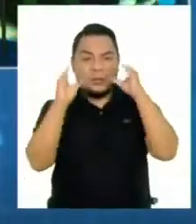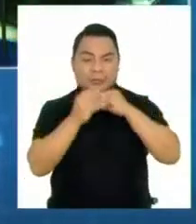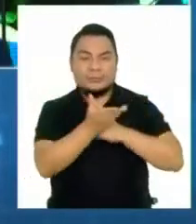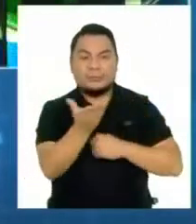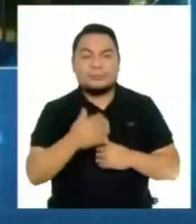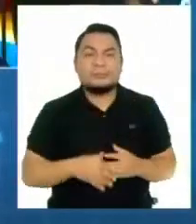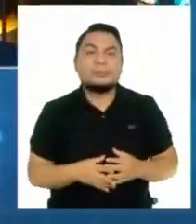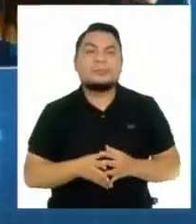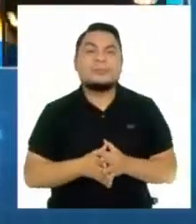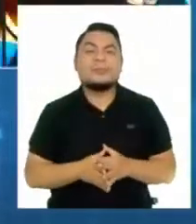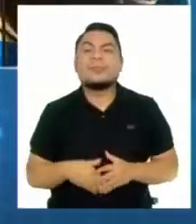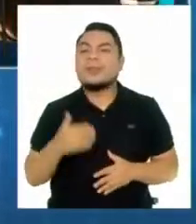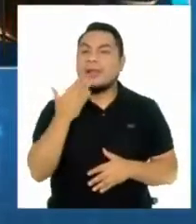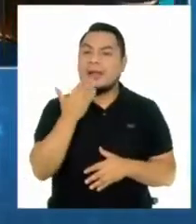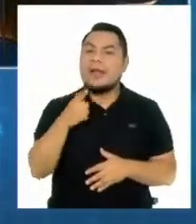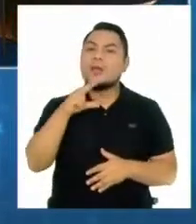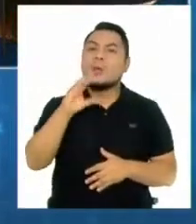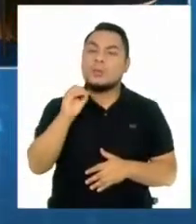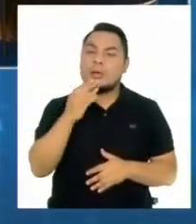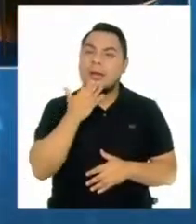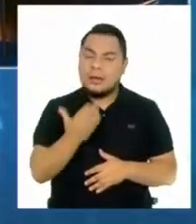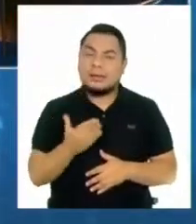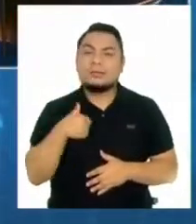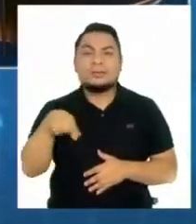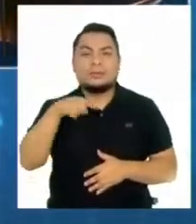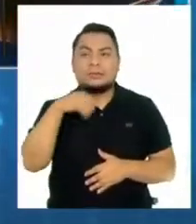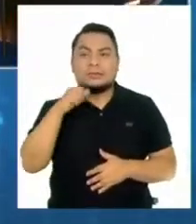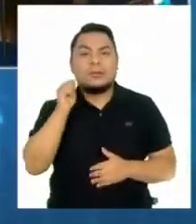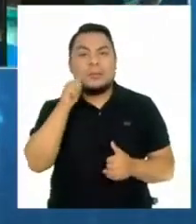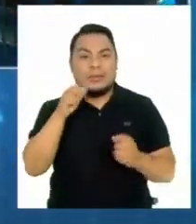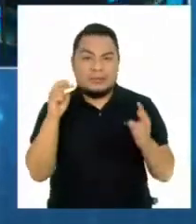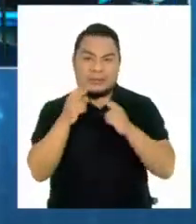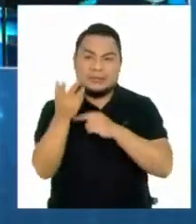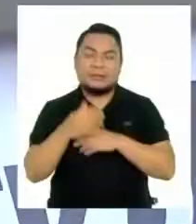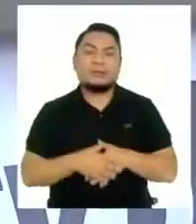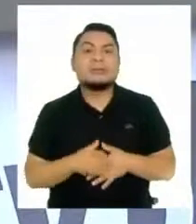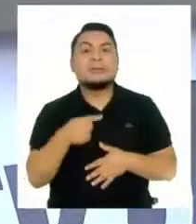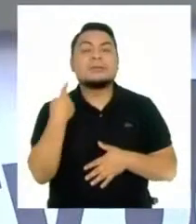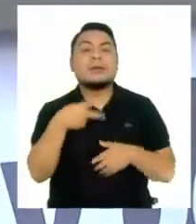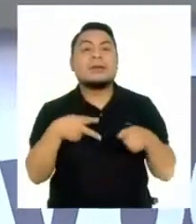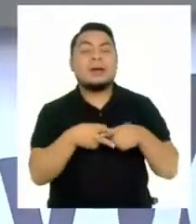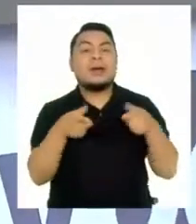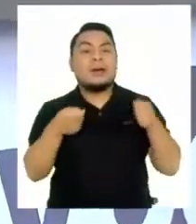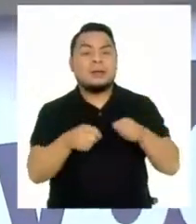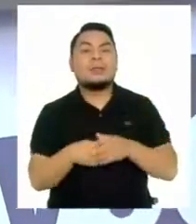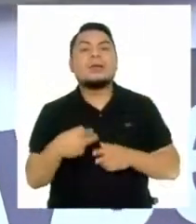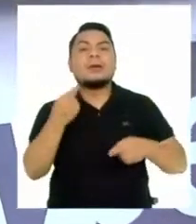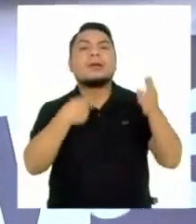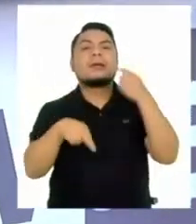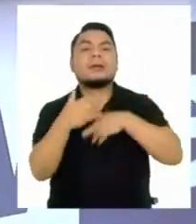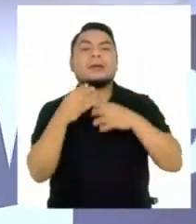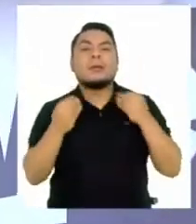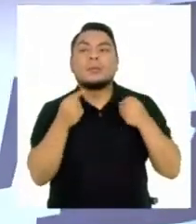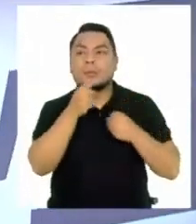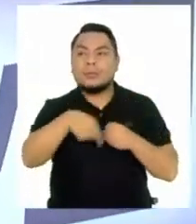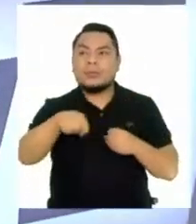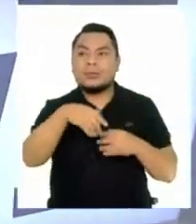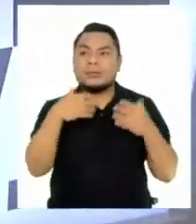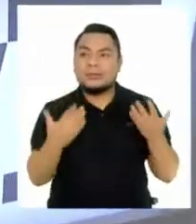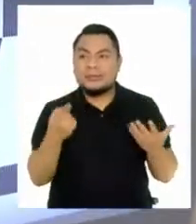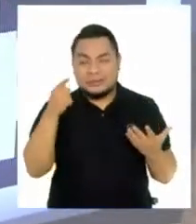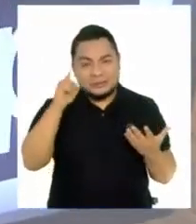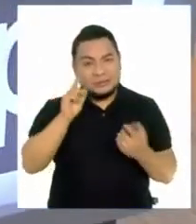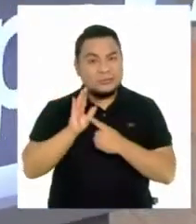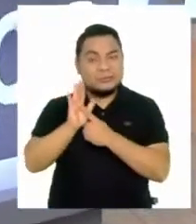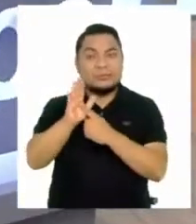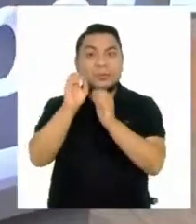Ustedes compañeros Muchas gracias Luchito Nosotros nos reencontramos Mañana Hacemos una pausa Y regresamos Porque los estudios Marvel